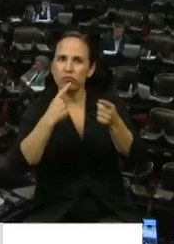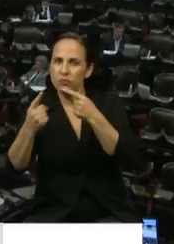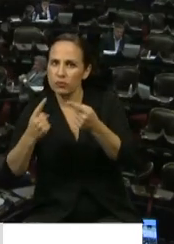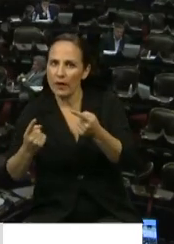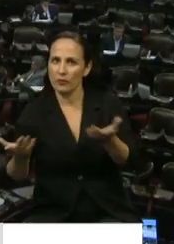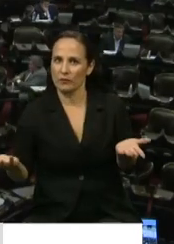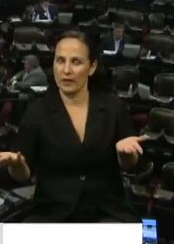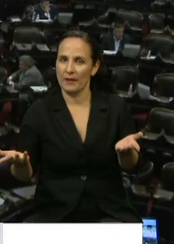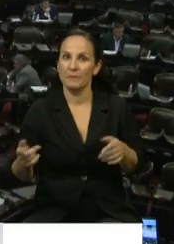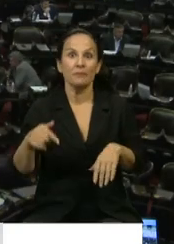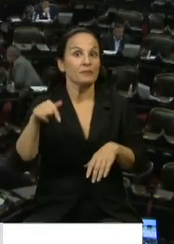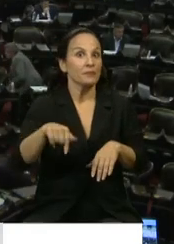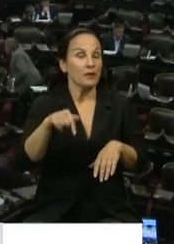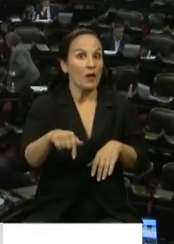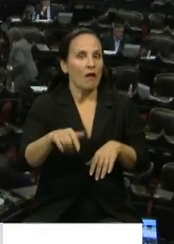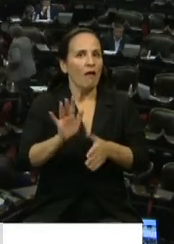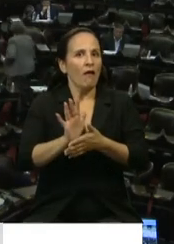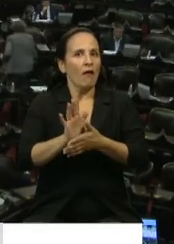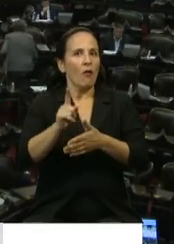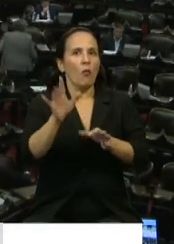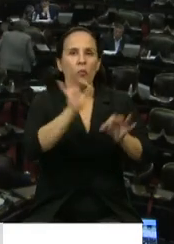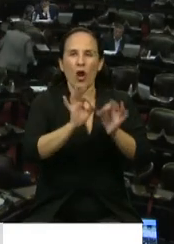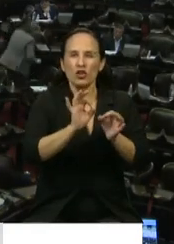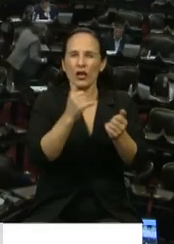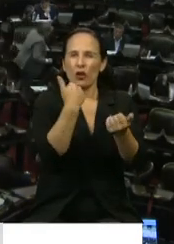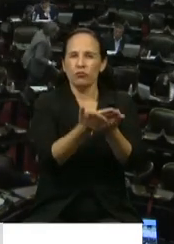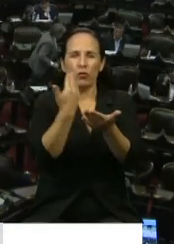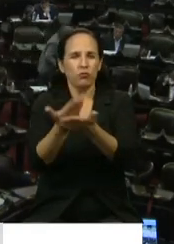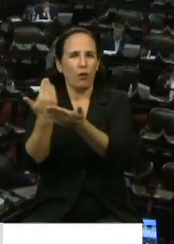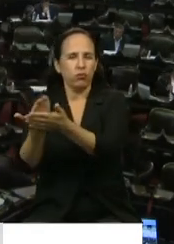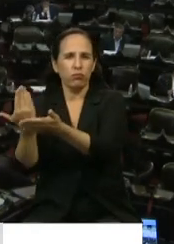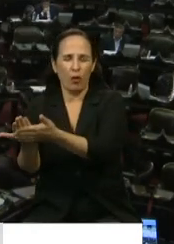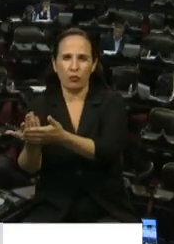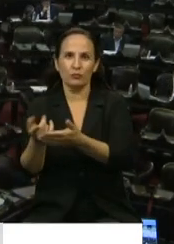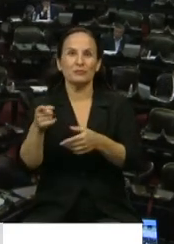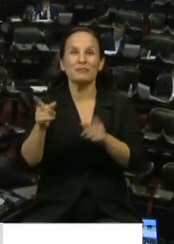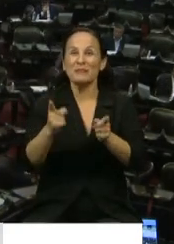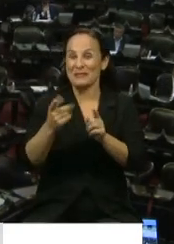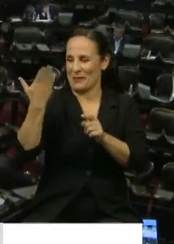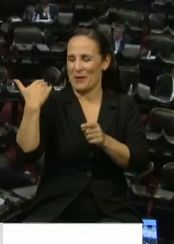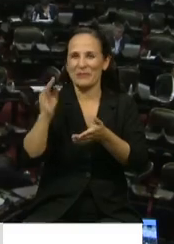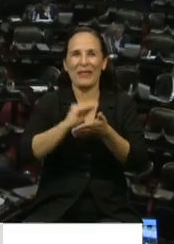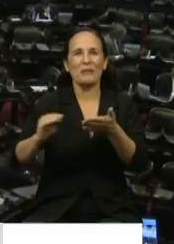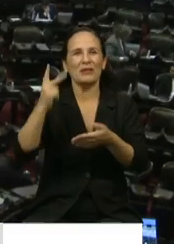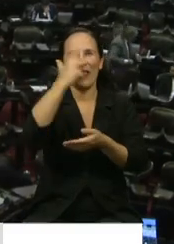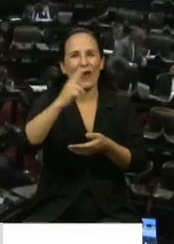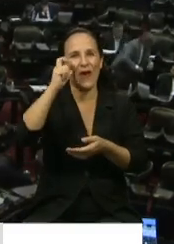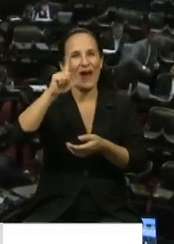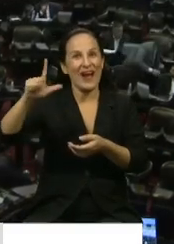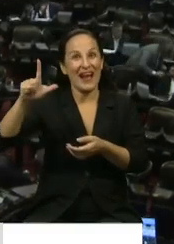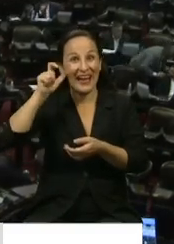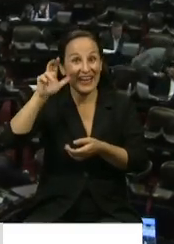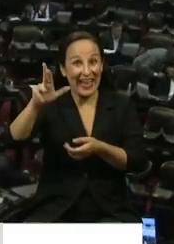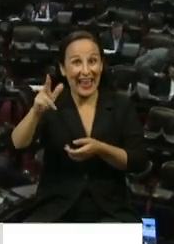este caso, en esta mixtura de proyectos que recién enumeraba el diputado Heller, la